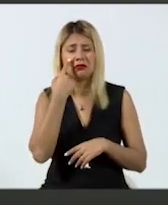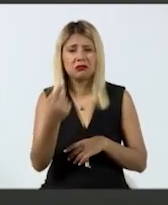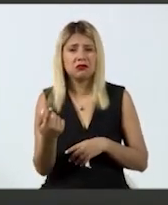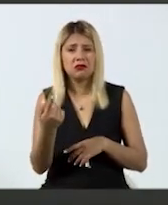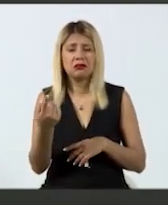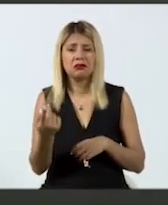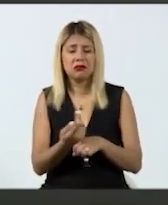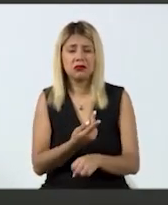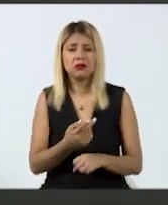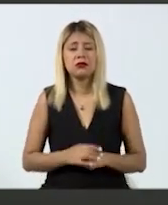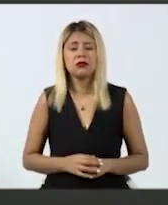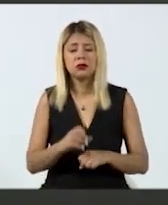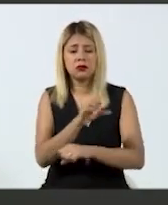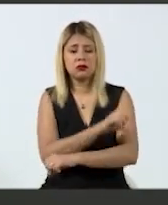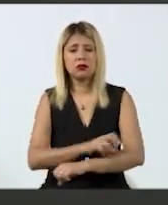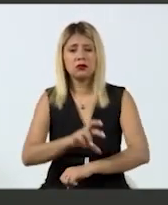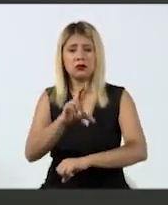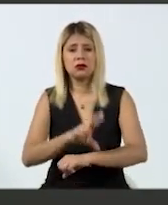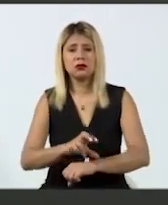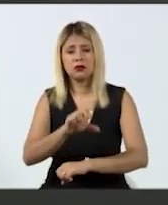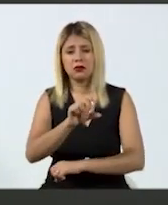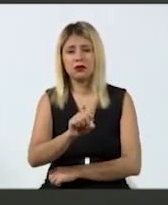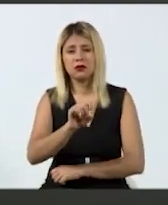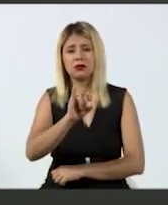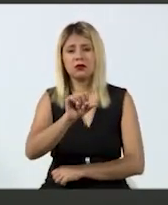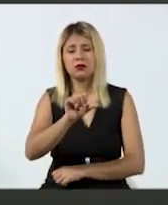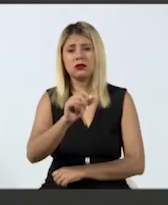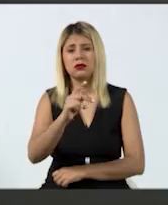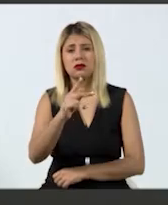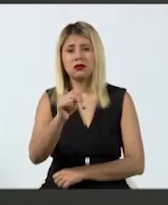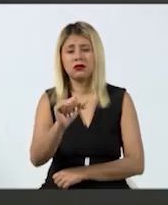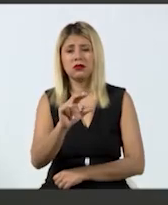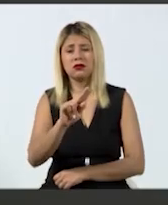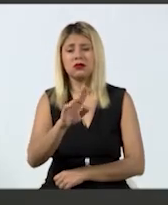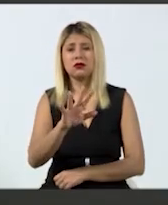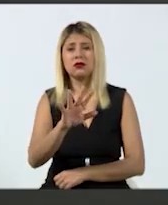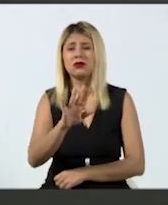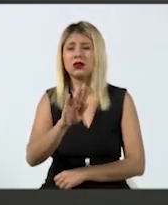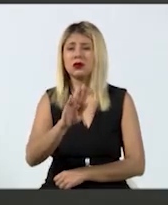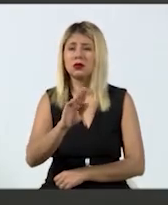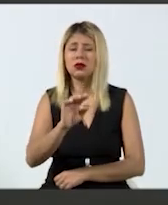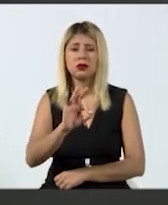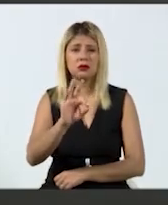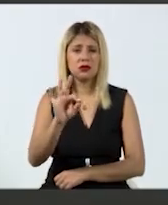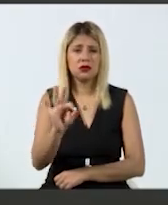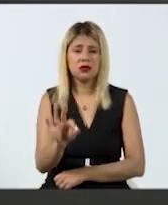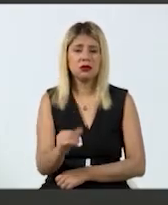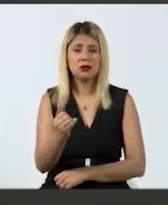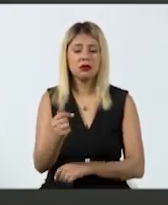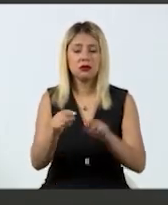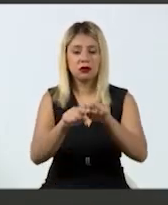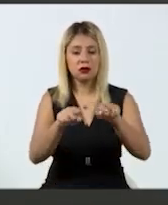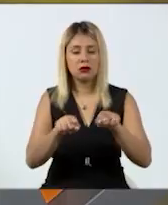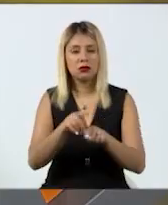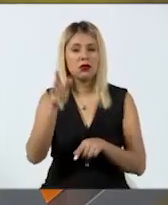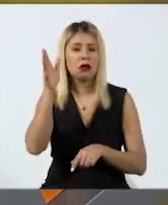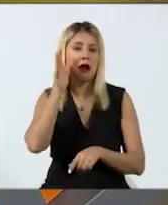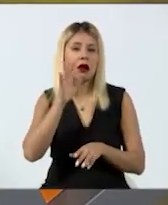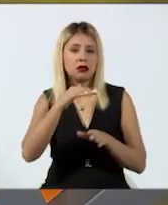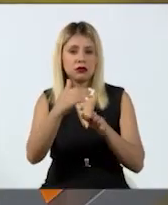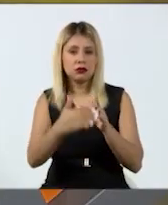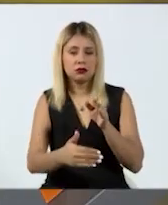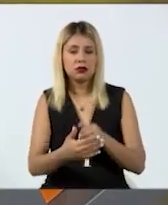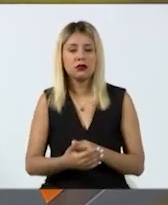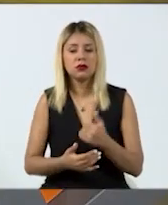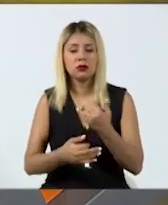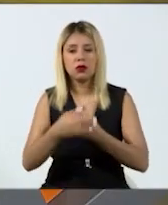permanente. En coordinación con CIAPA nos llevaba un avance cercano al 85, 90%, prácticamente ya por terminar, y